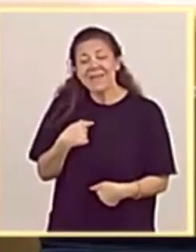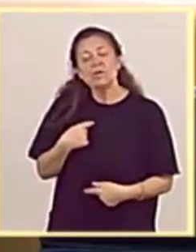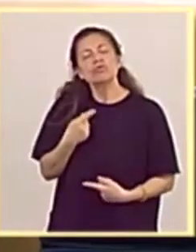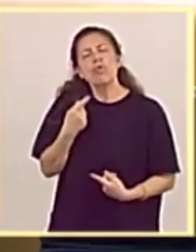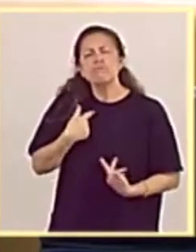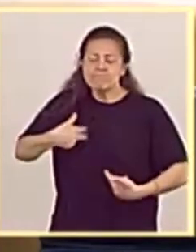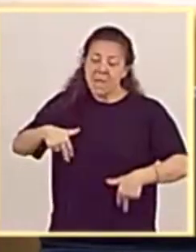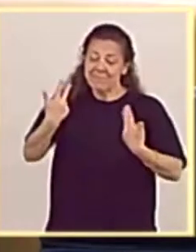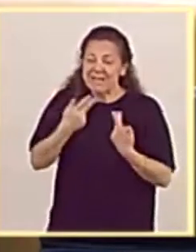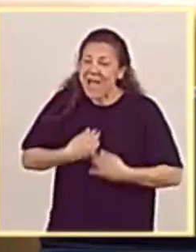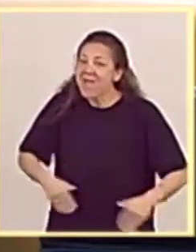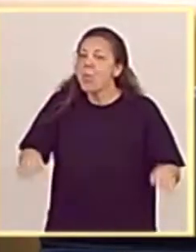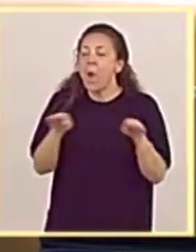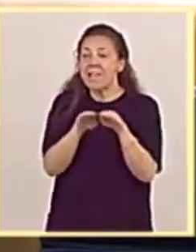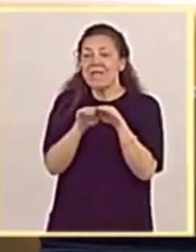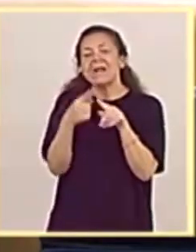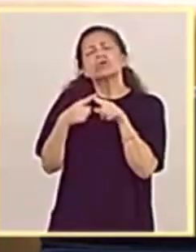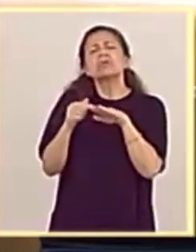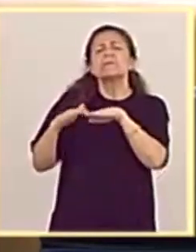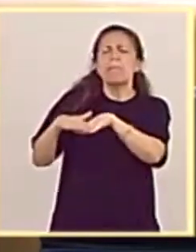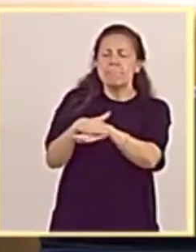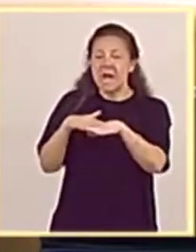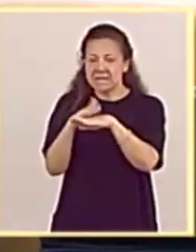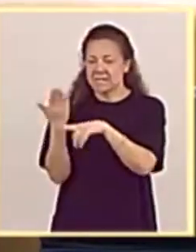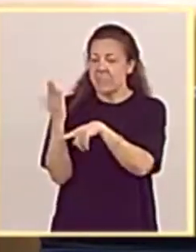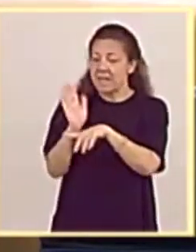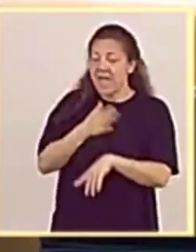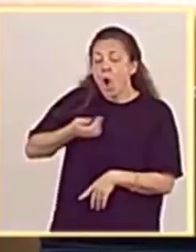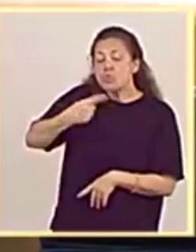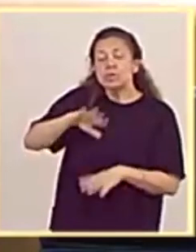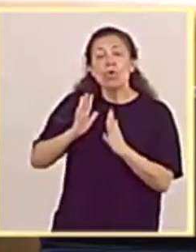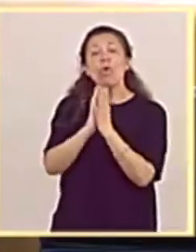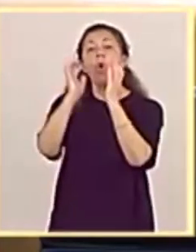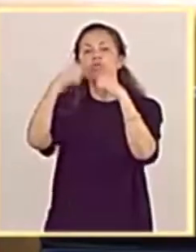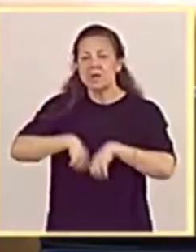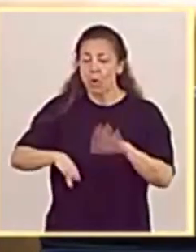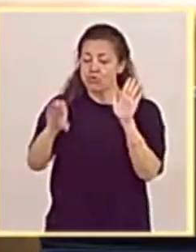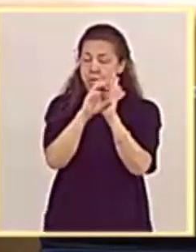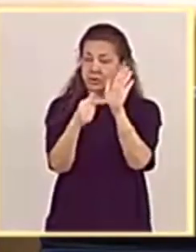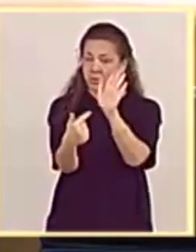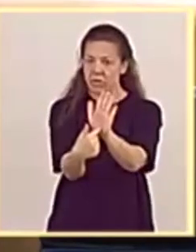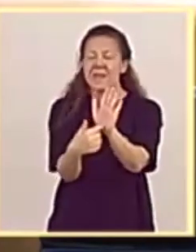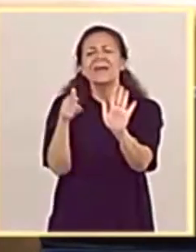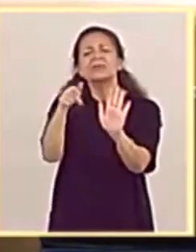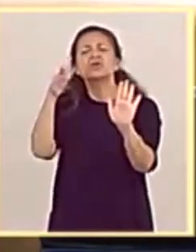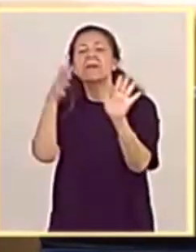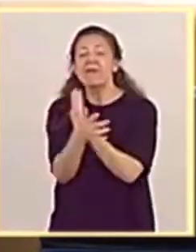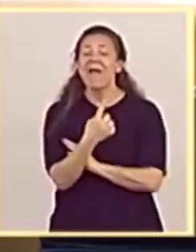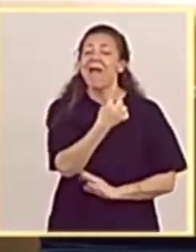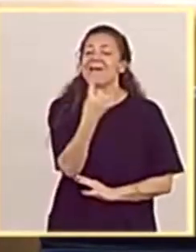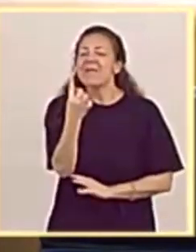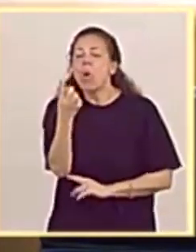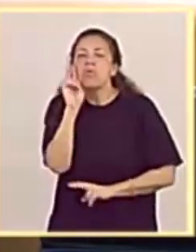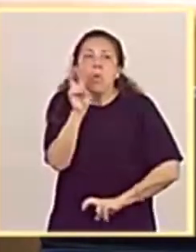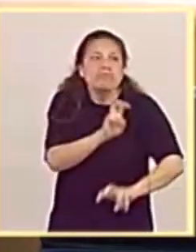iguales, al menos aquello en lo básico que plantea nuestro consenso constitucional, significa que cada uno se busque